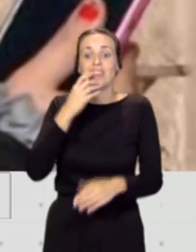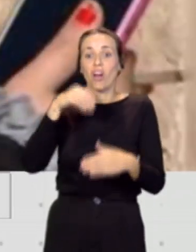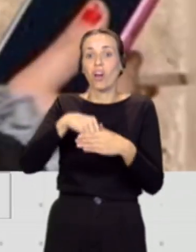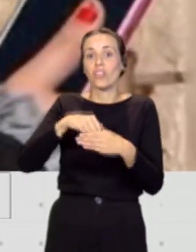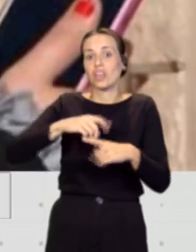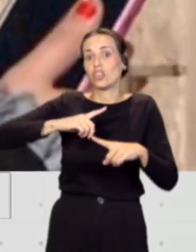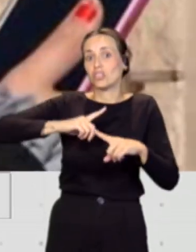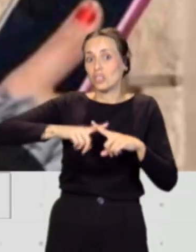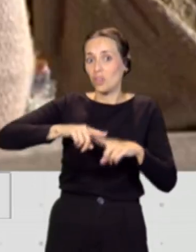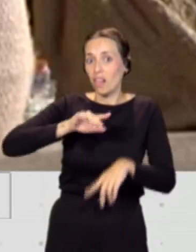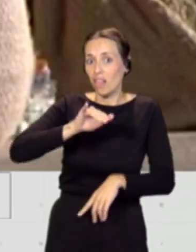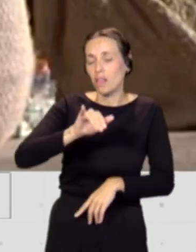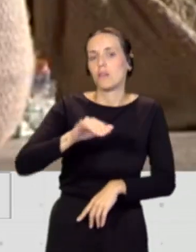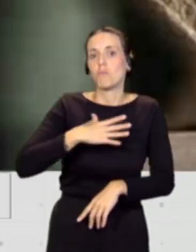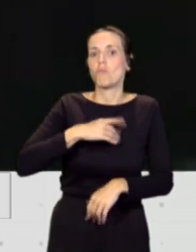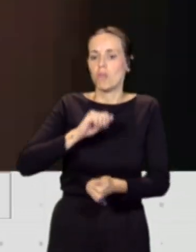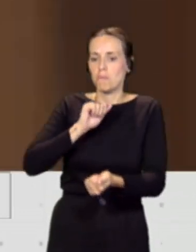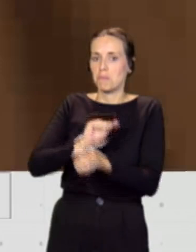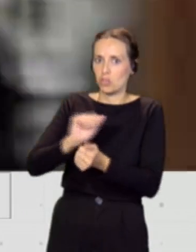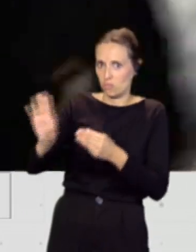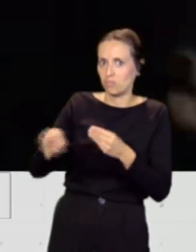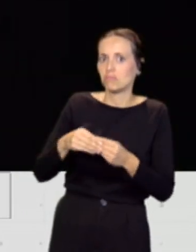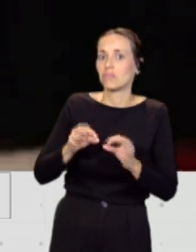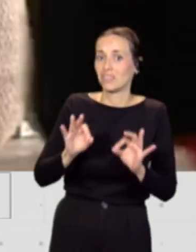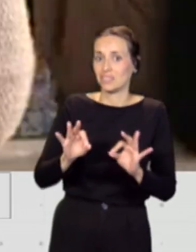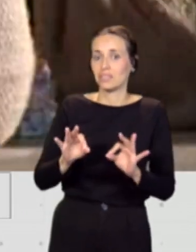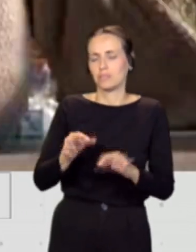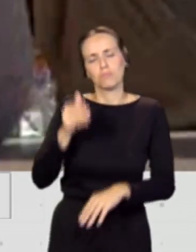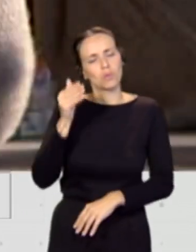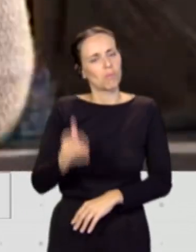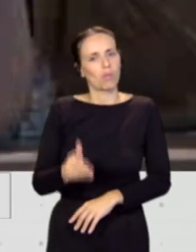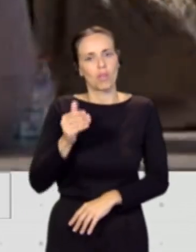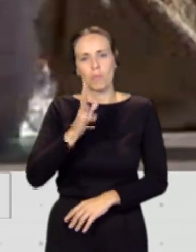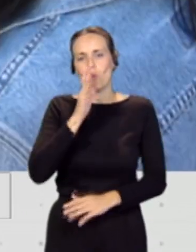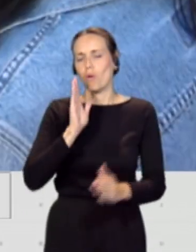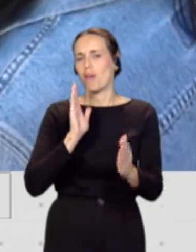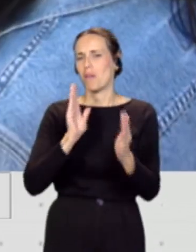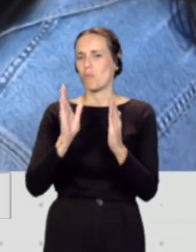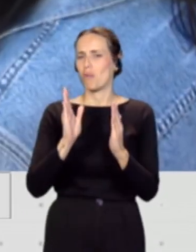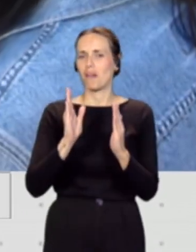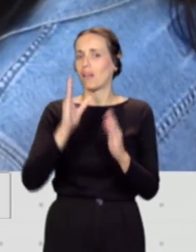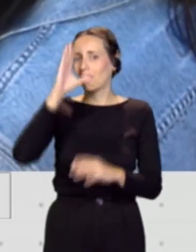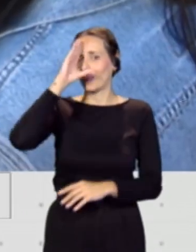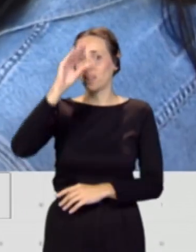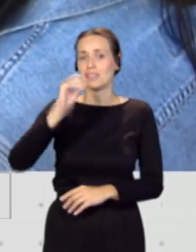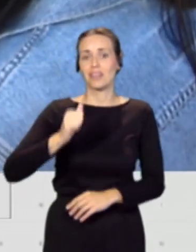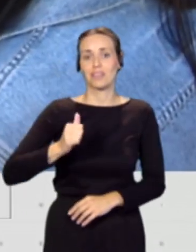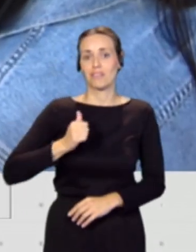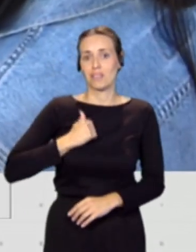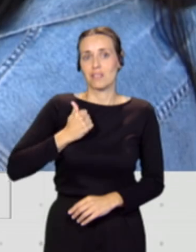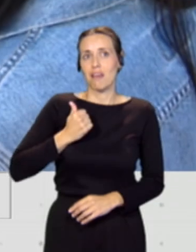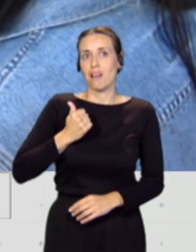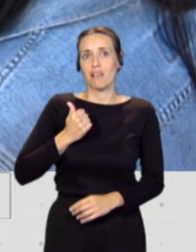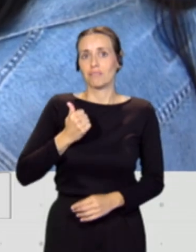establece, de hecho, penas de prisión asociadas. Es súper importante. Estamos entrando en una era donde la inteligencia artificial permite